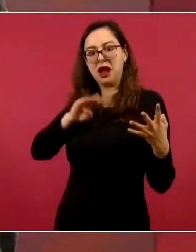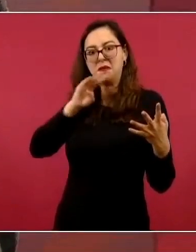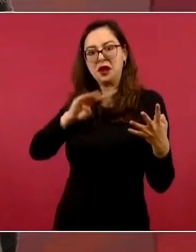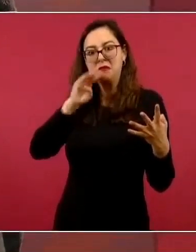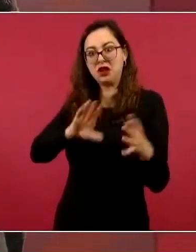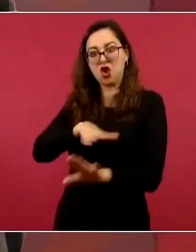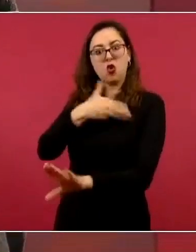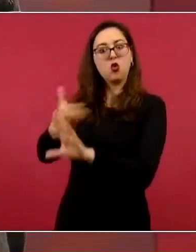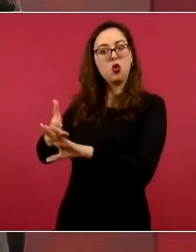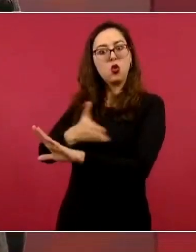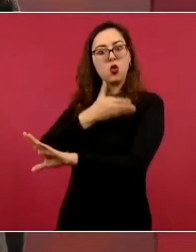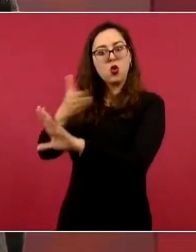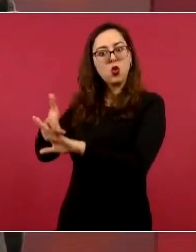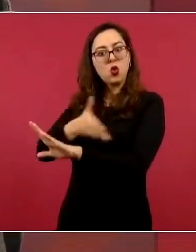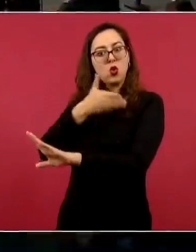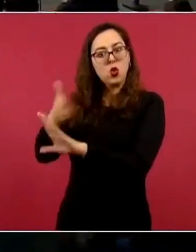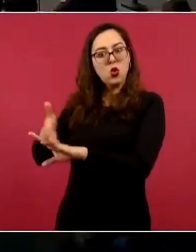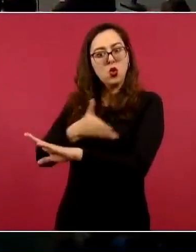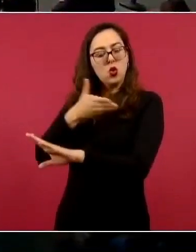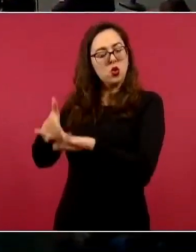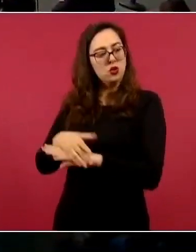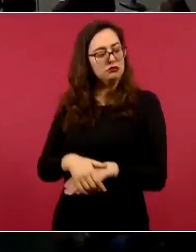Se alentó mucho eso.